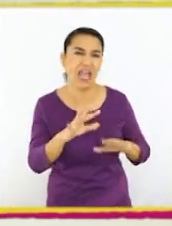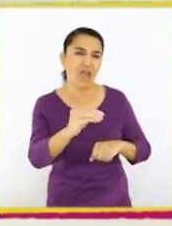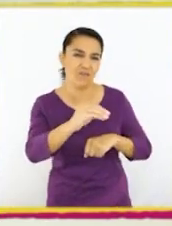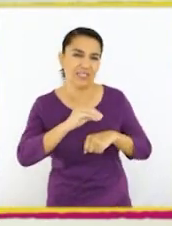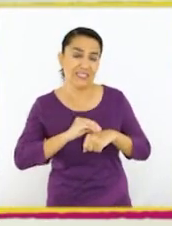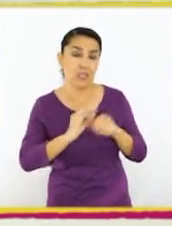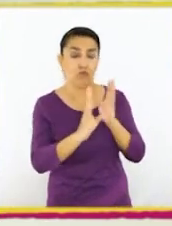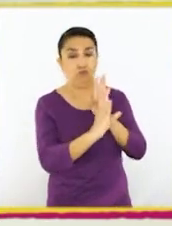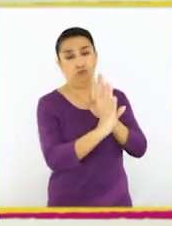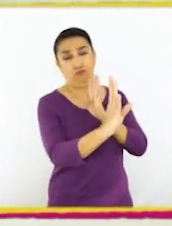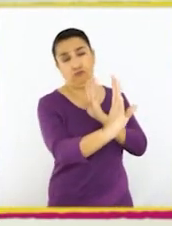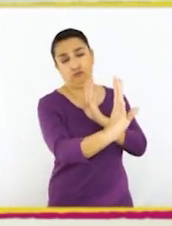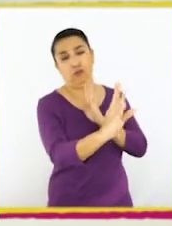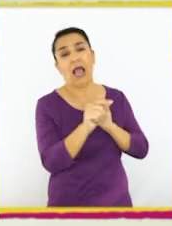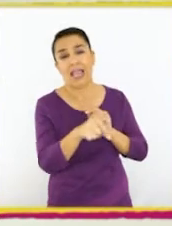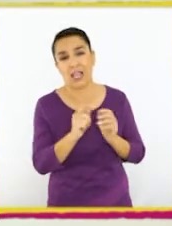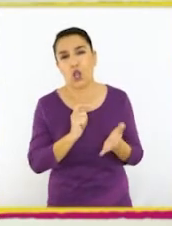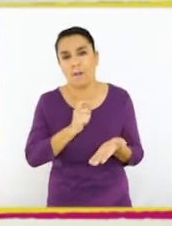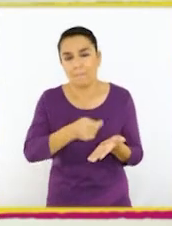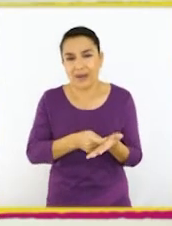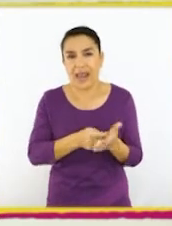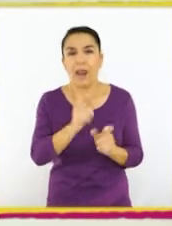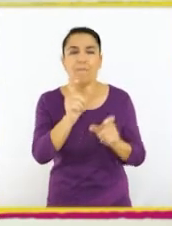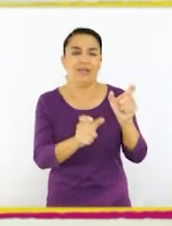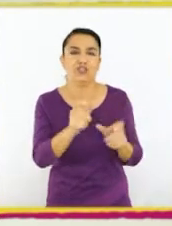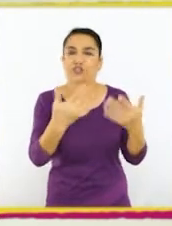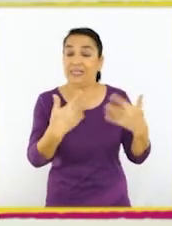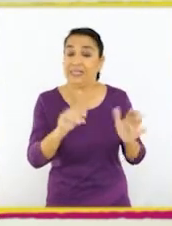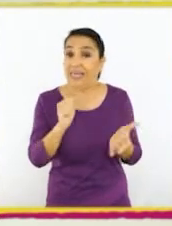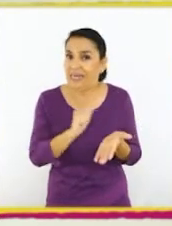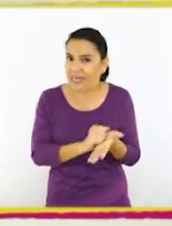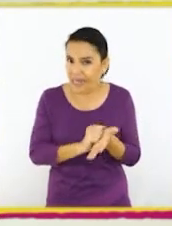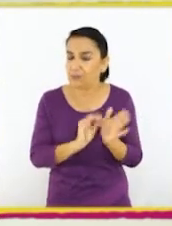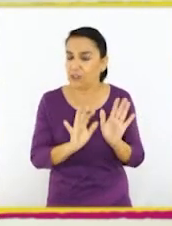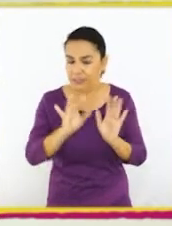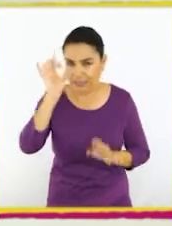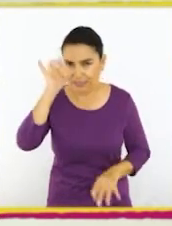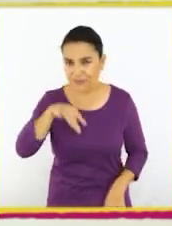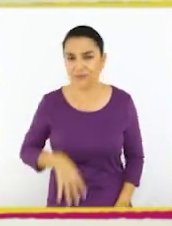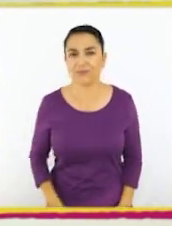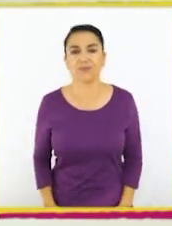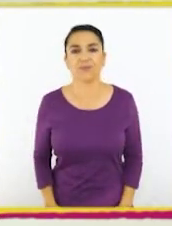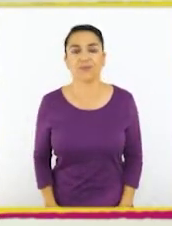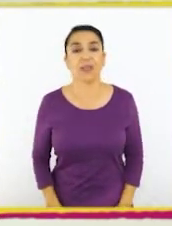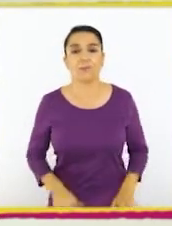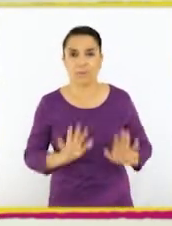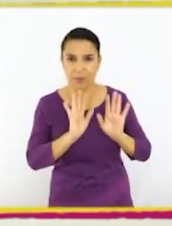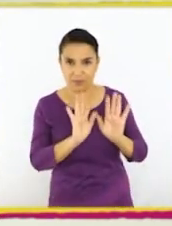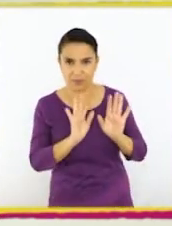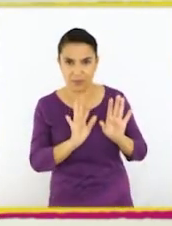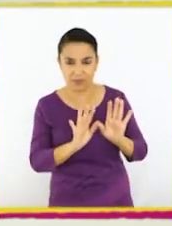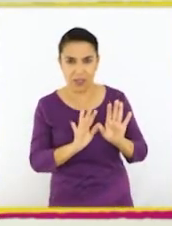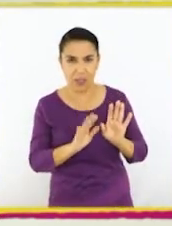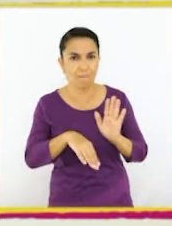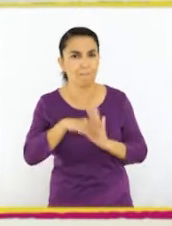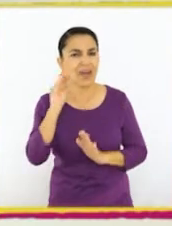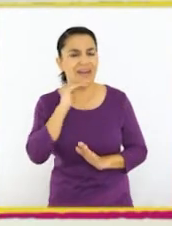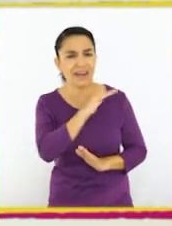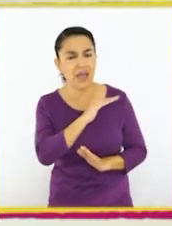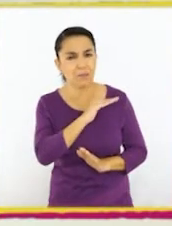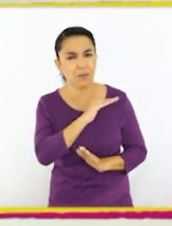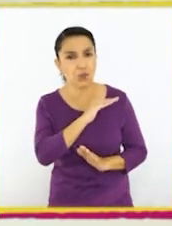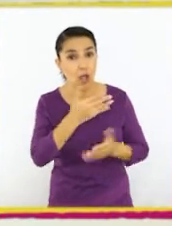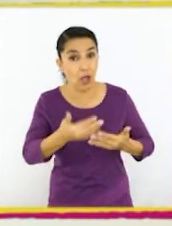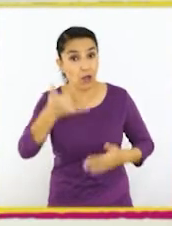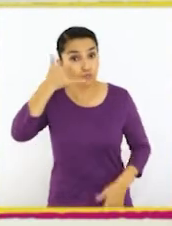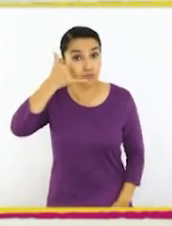dijiste que hay una fila muy larga para comprar y que la gente, ya, ya sé, está comenzando a reclamar, no te preocupes. Mira, mira, para que sea más rápido, ¿qué